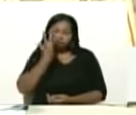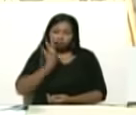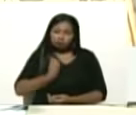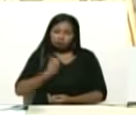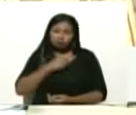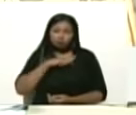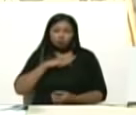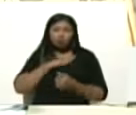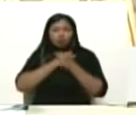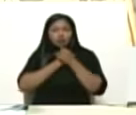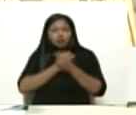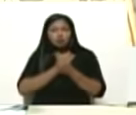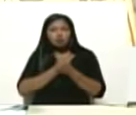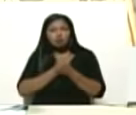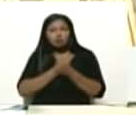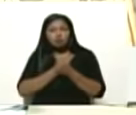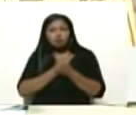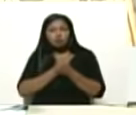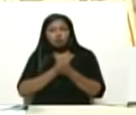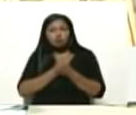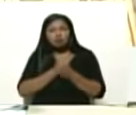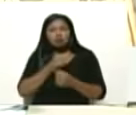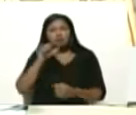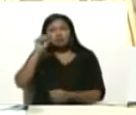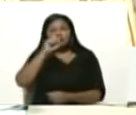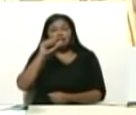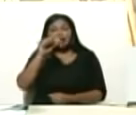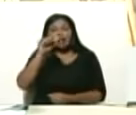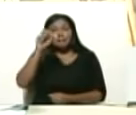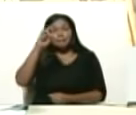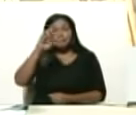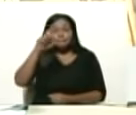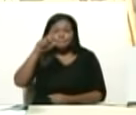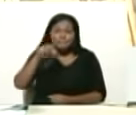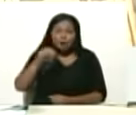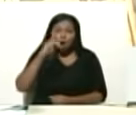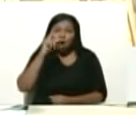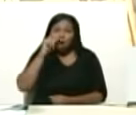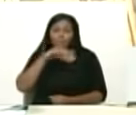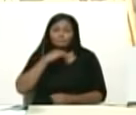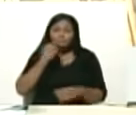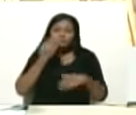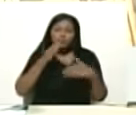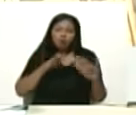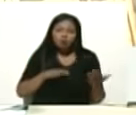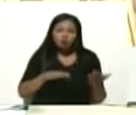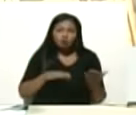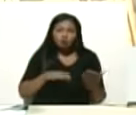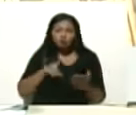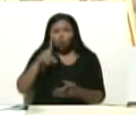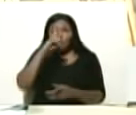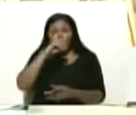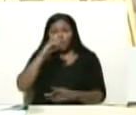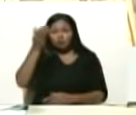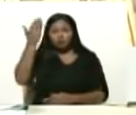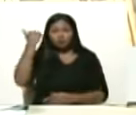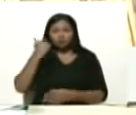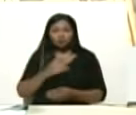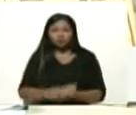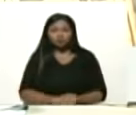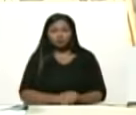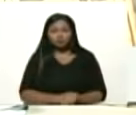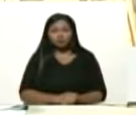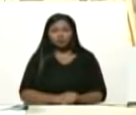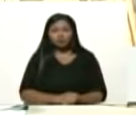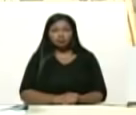nuestro querido hermano José Salamat Can Fernández José